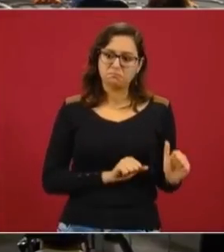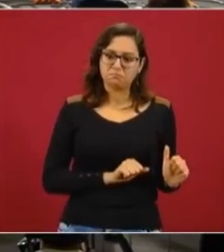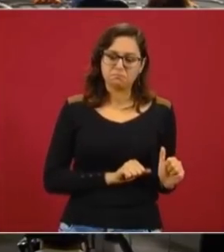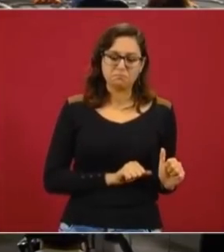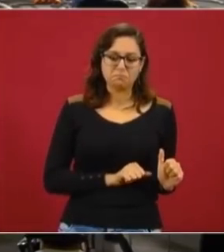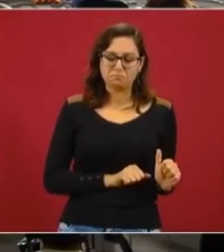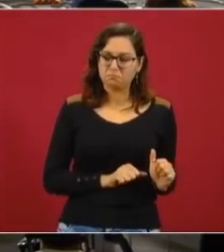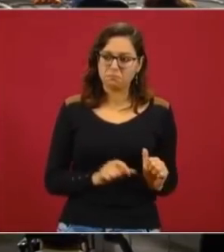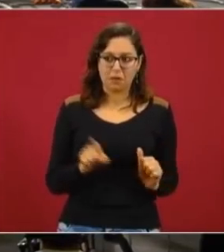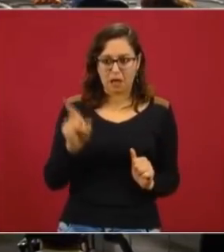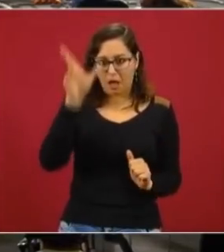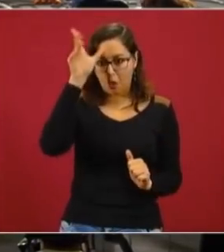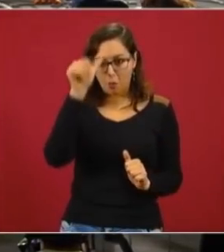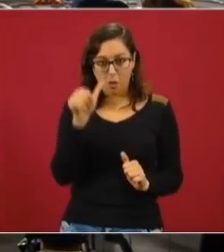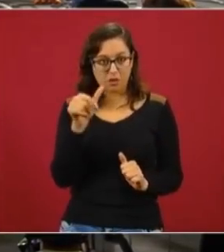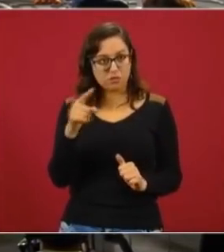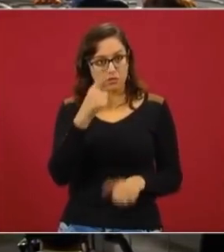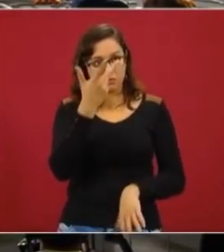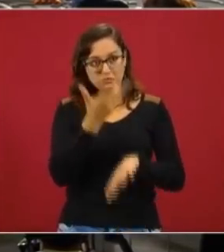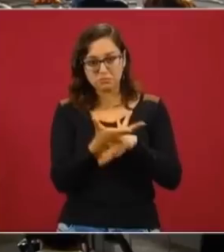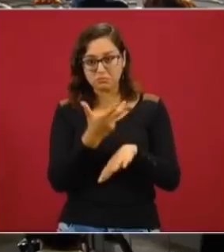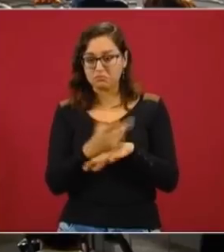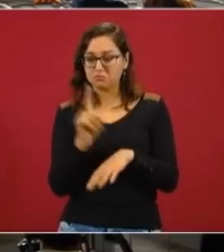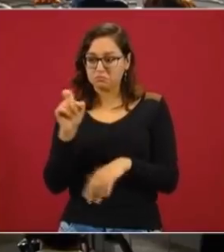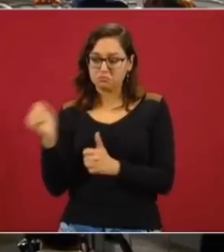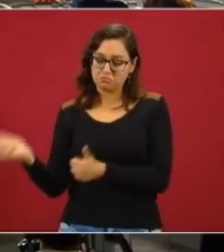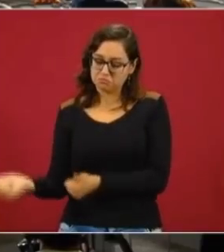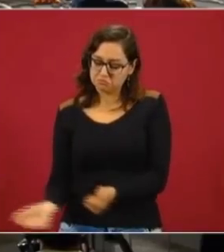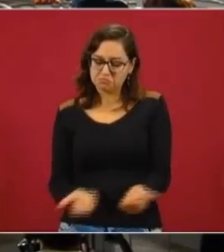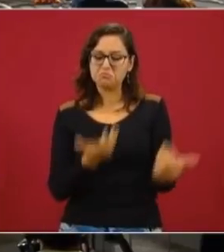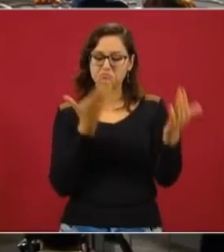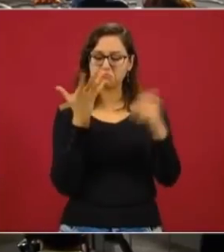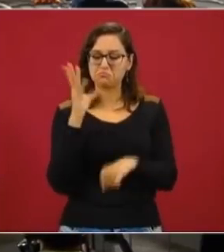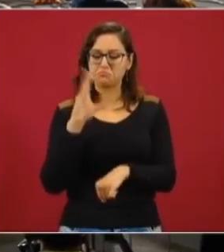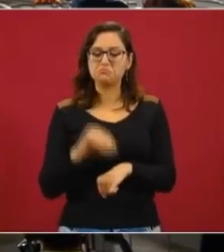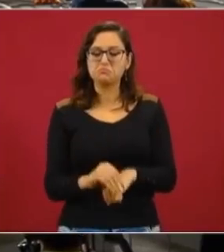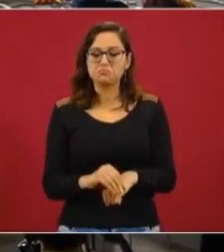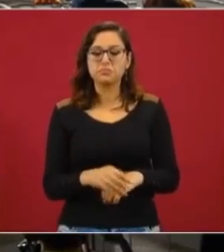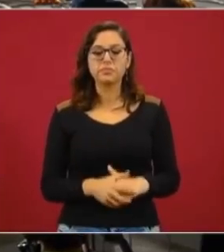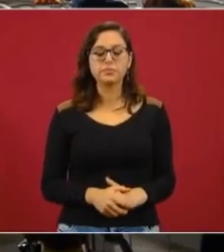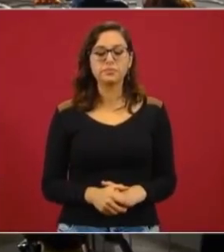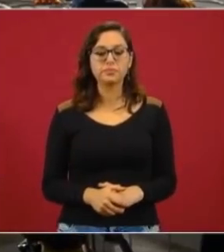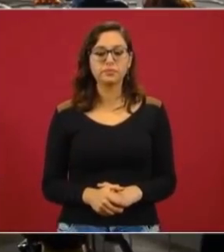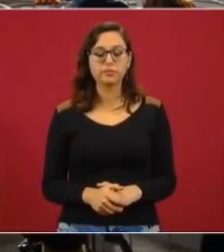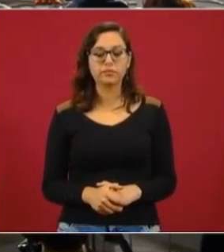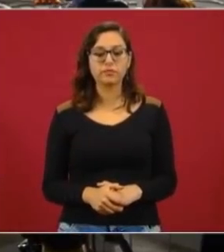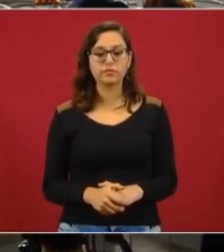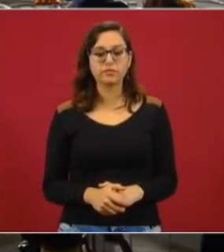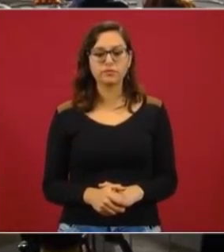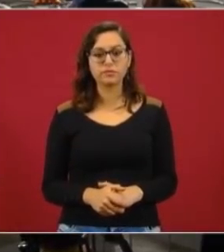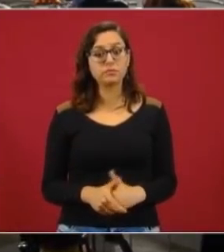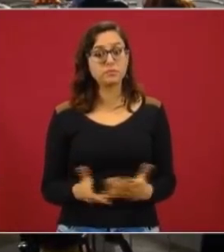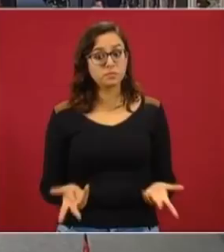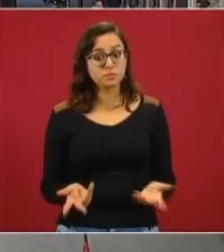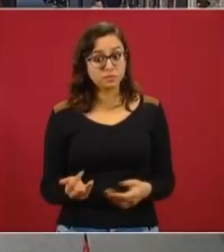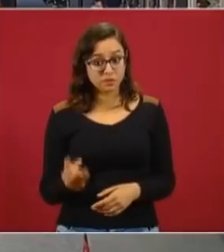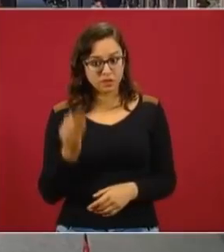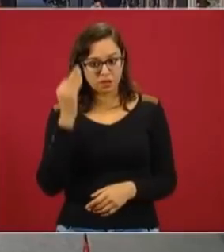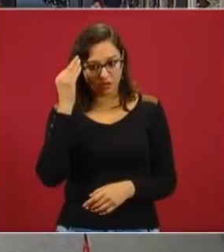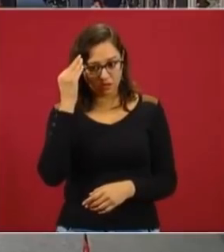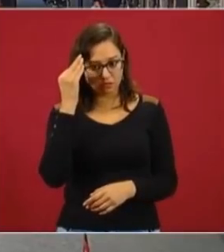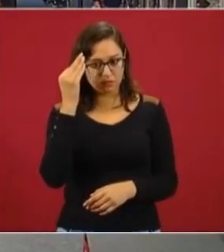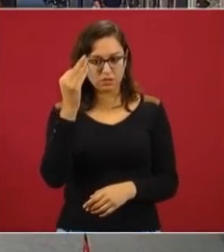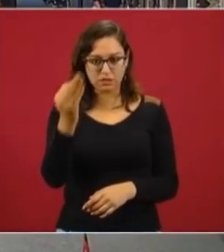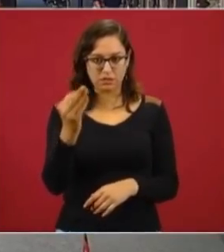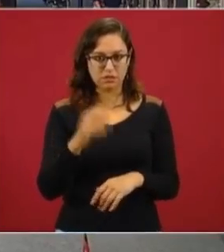para que se entregue el agua a Estados Unidos. ¿Sí hay tiempo todavía para cumplir con el